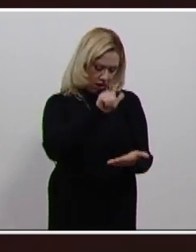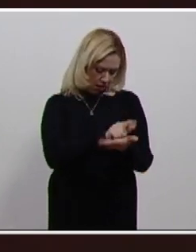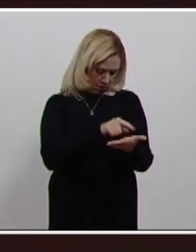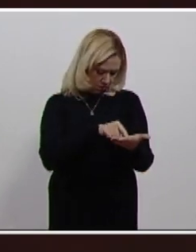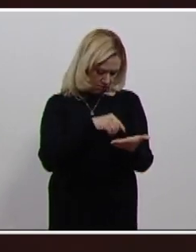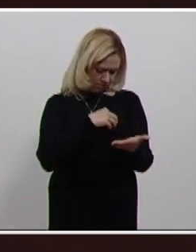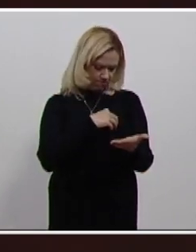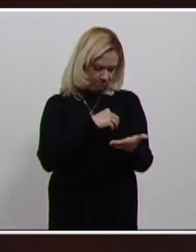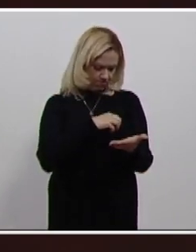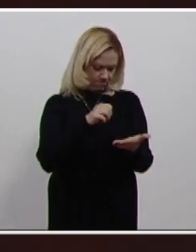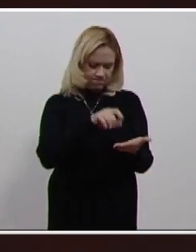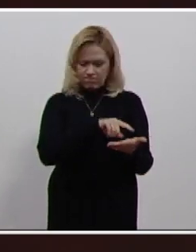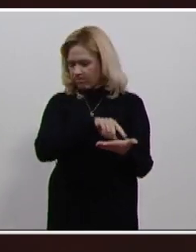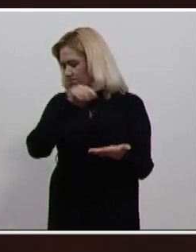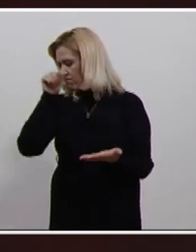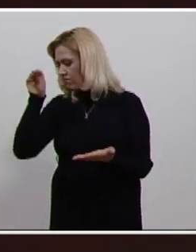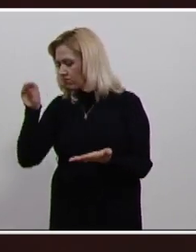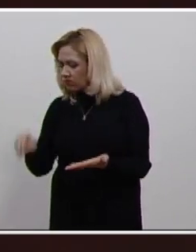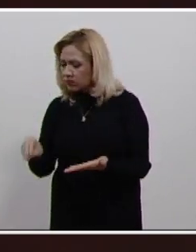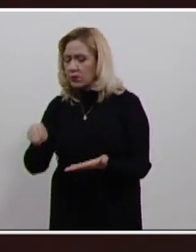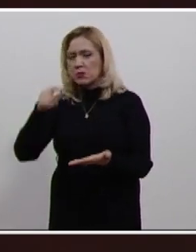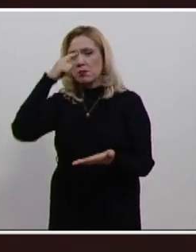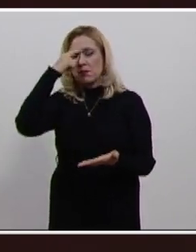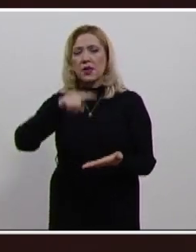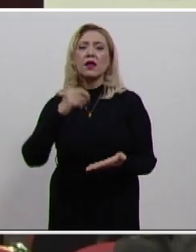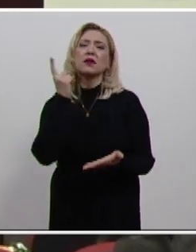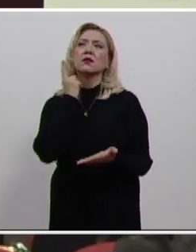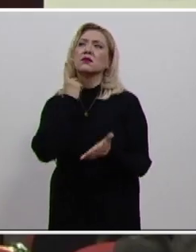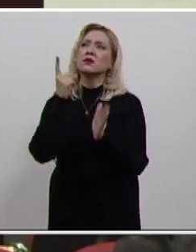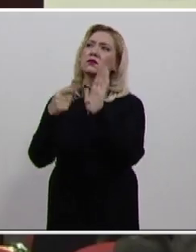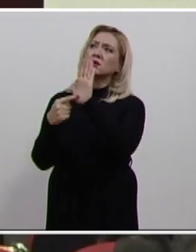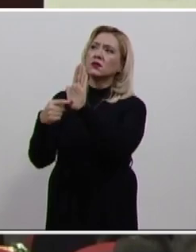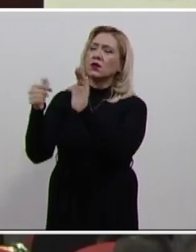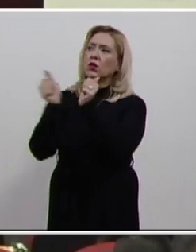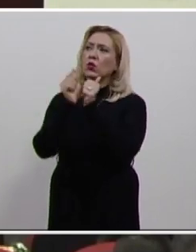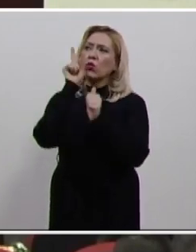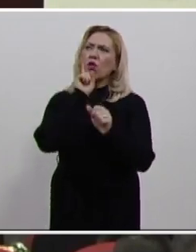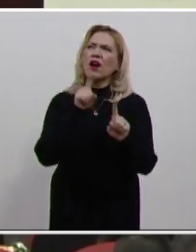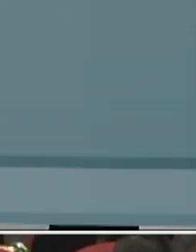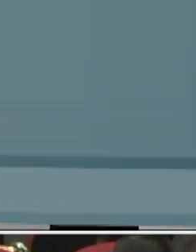al legislador también, y hacerlo todo con enfoque de género.